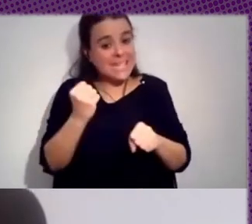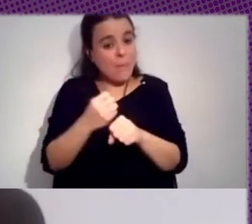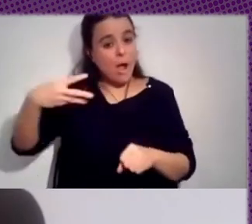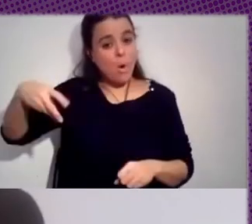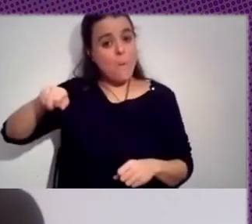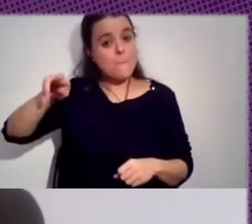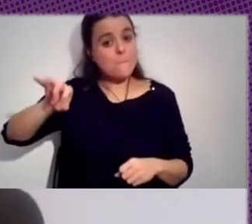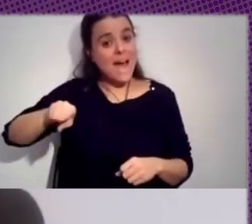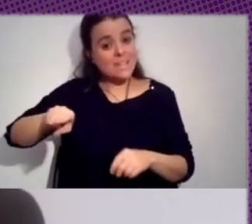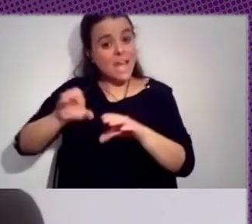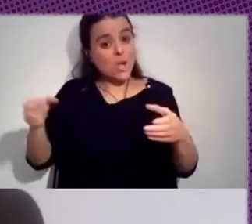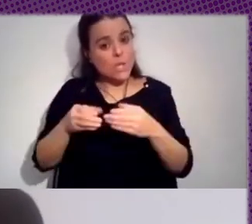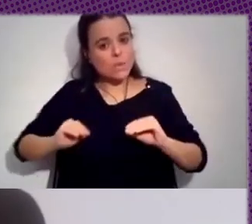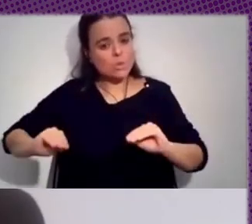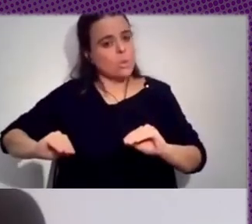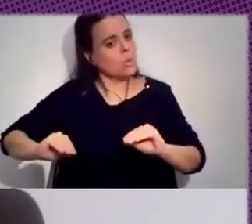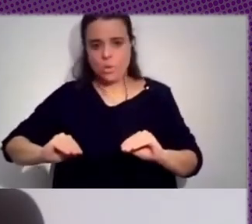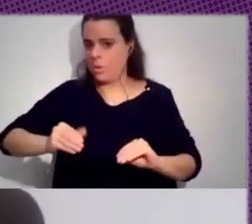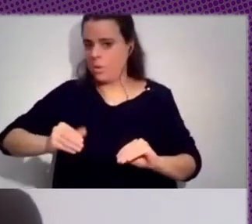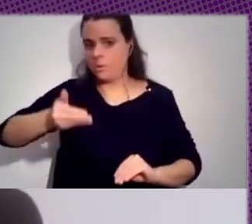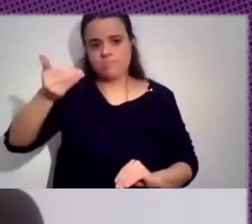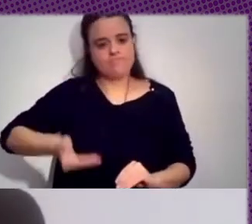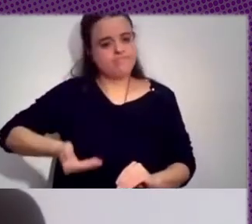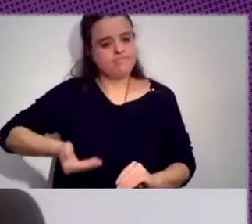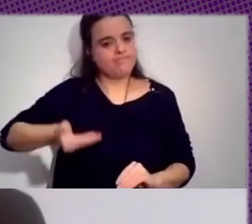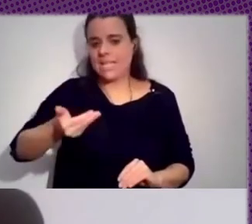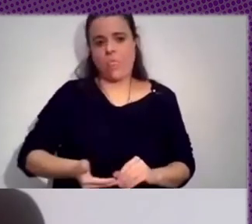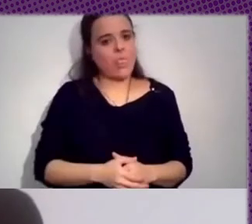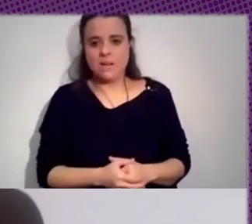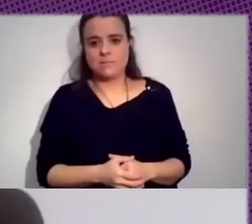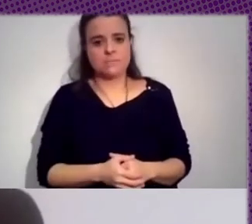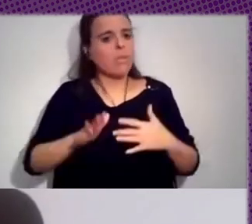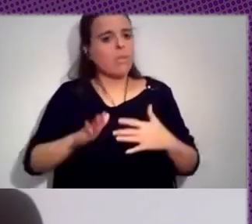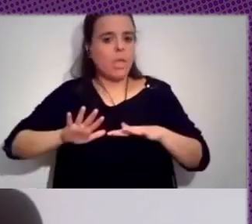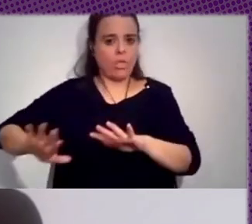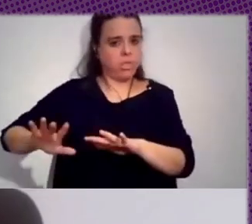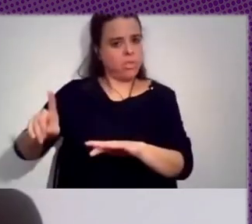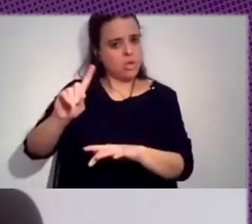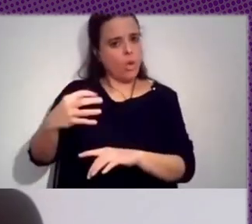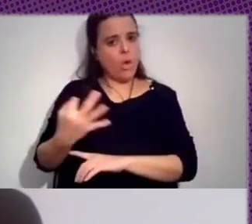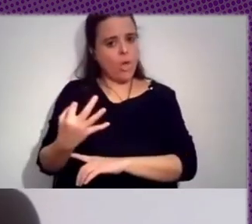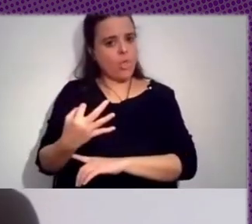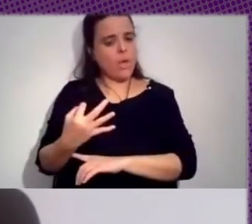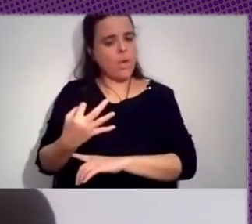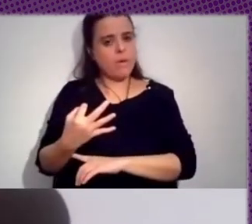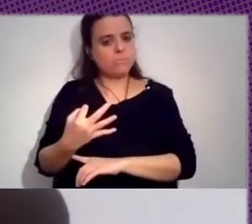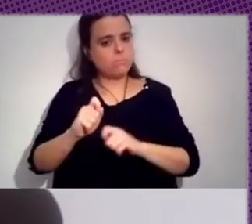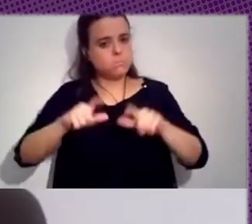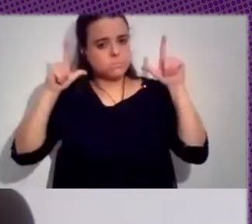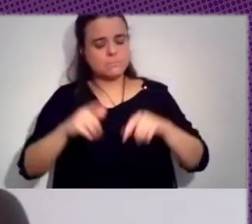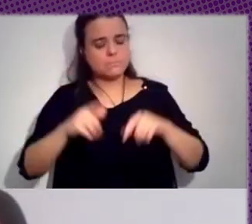todo el colectivo suyo, creo que es esencial y no hay que dejarlo de ponerlo en primera fila. Bueno,